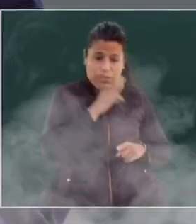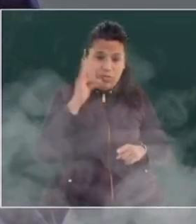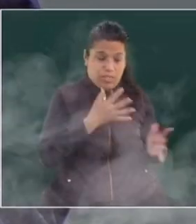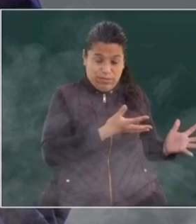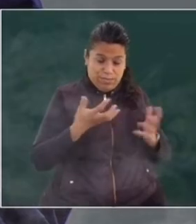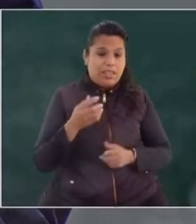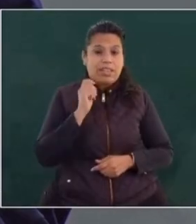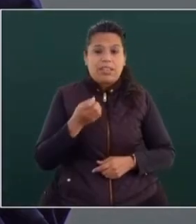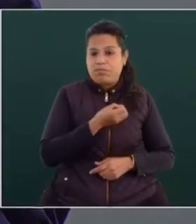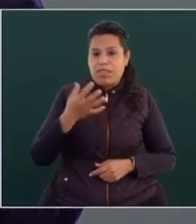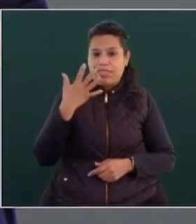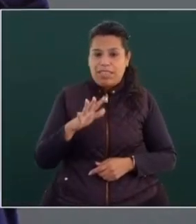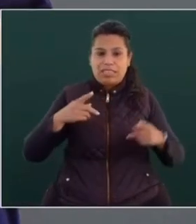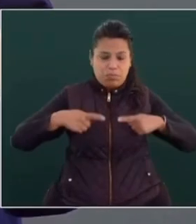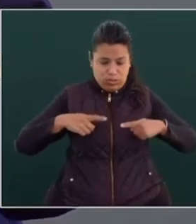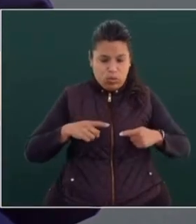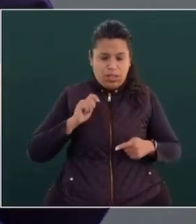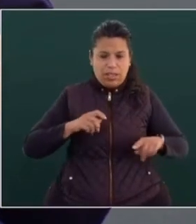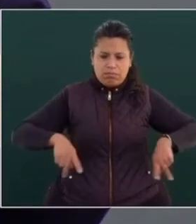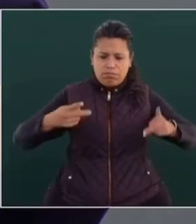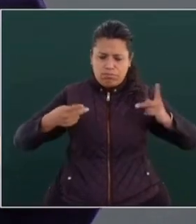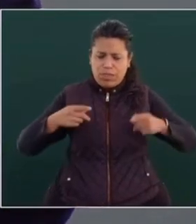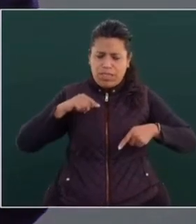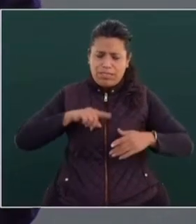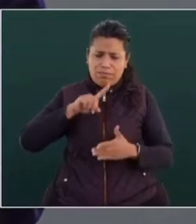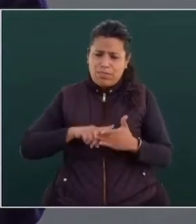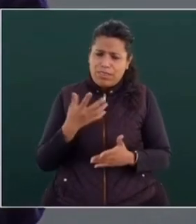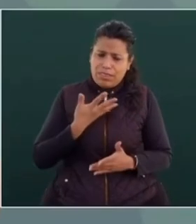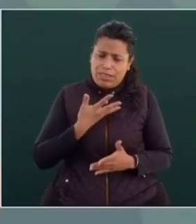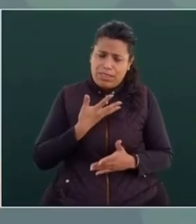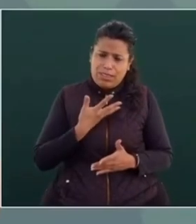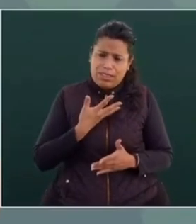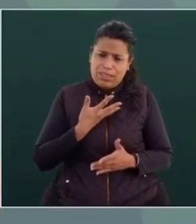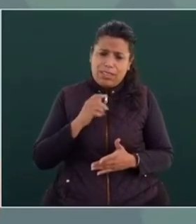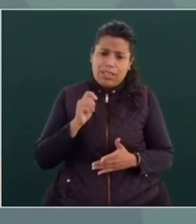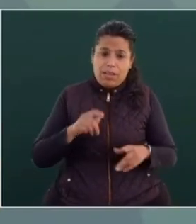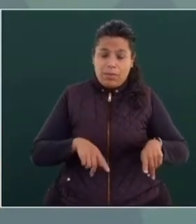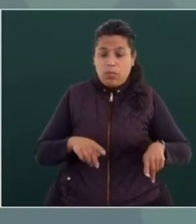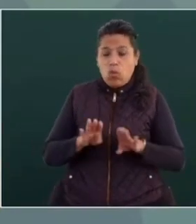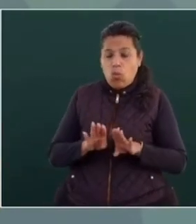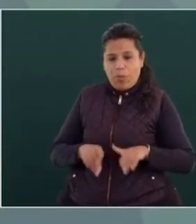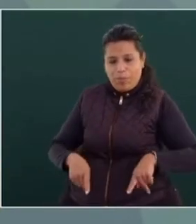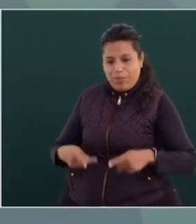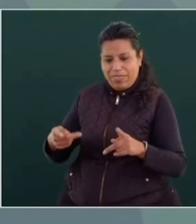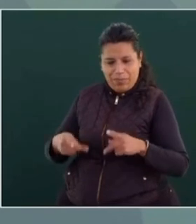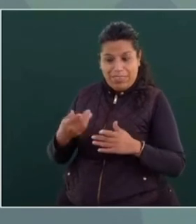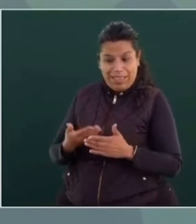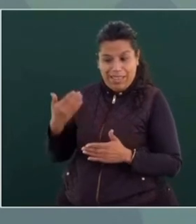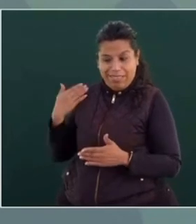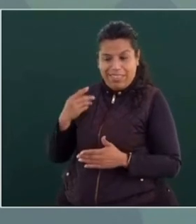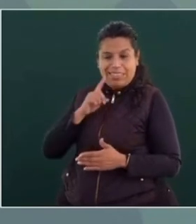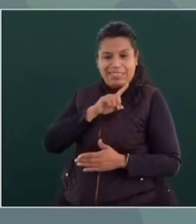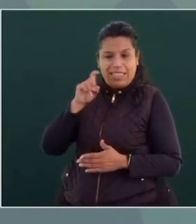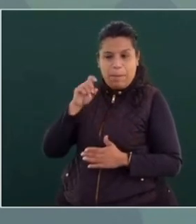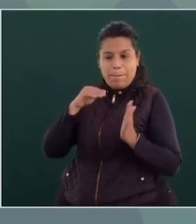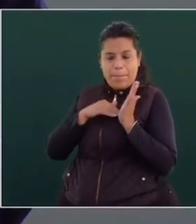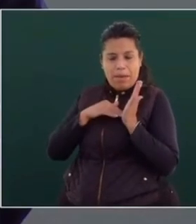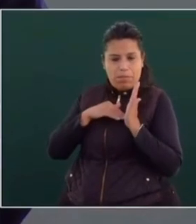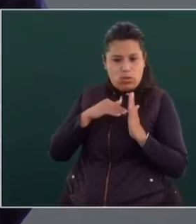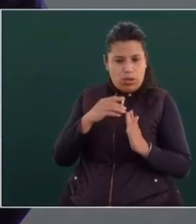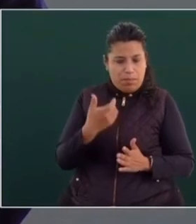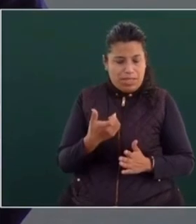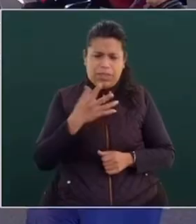Eran 10 comercializadoras que le vendían al gobierno 100 mil millones de pesos